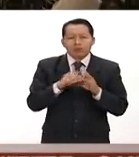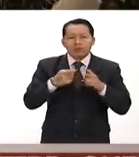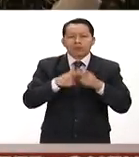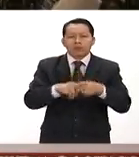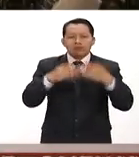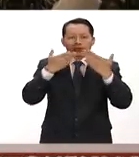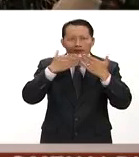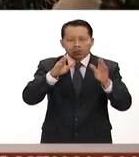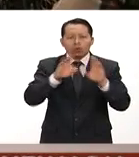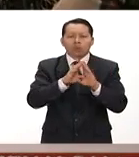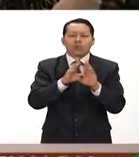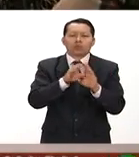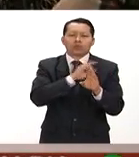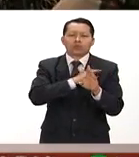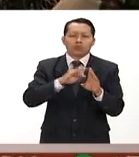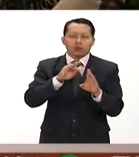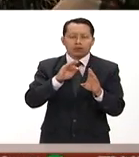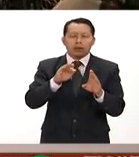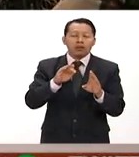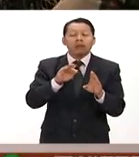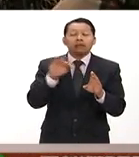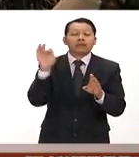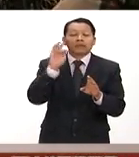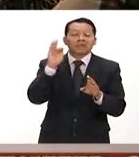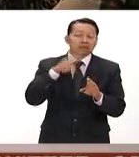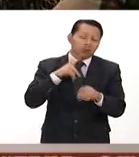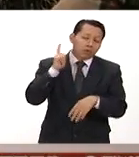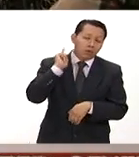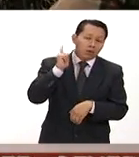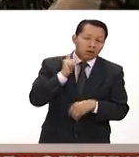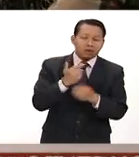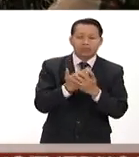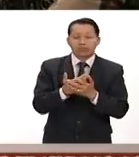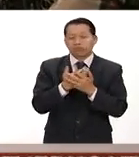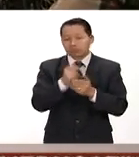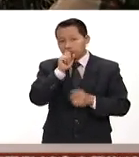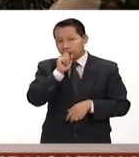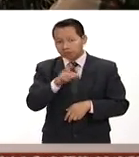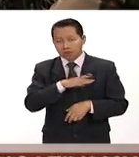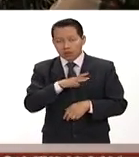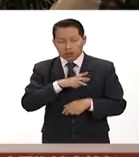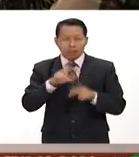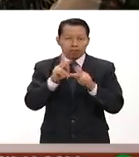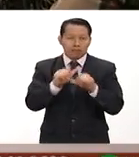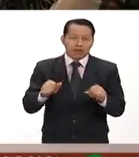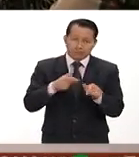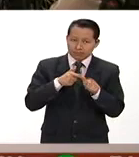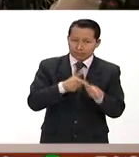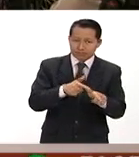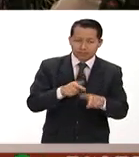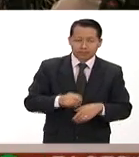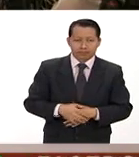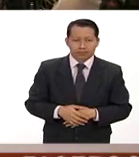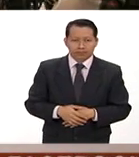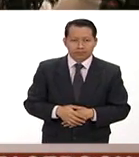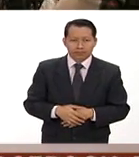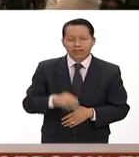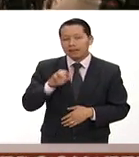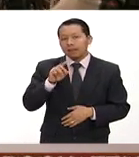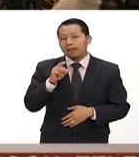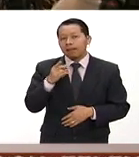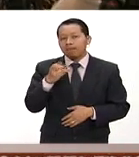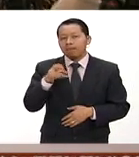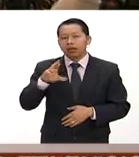una puerta una luz de esperanza la esperanza de la paz se mantiene intacta en Colombia Edelmino qué gusto